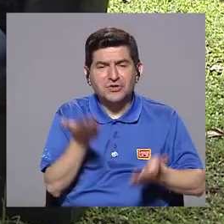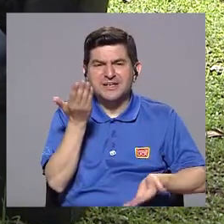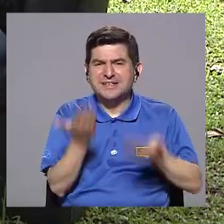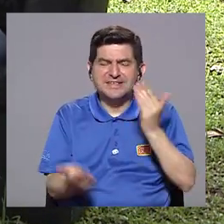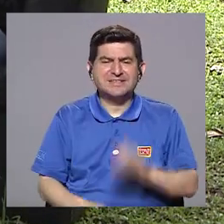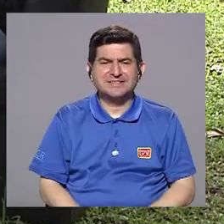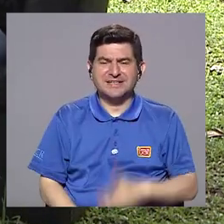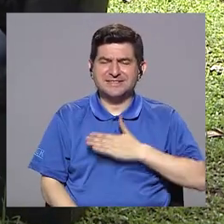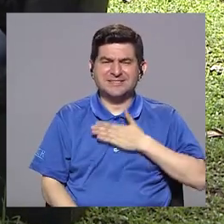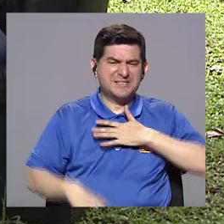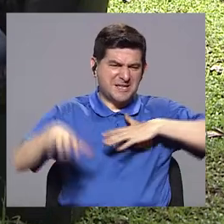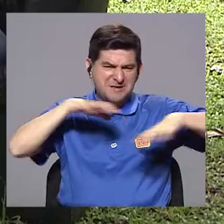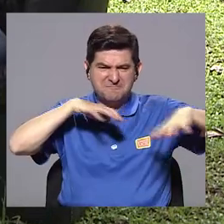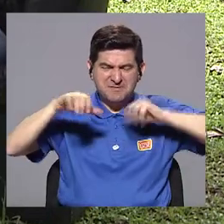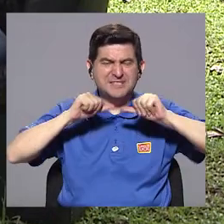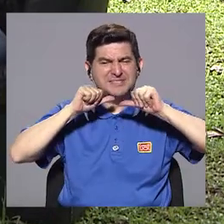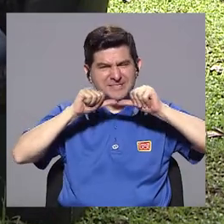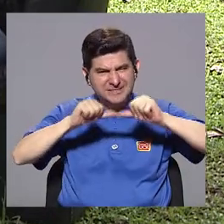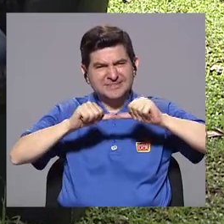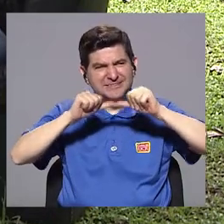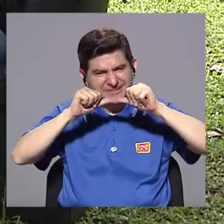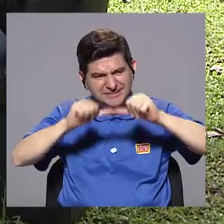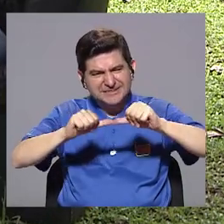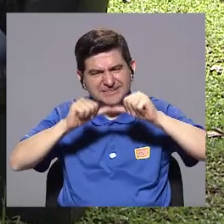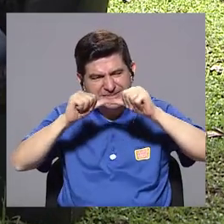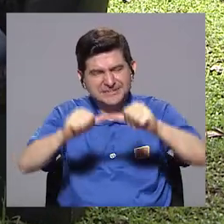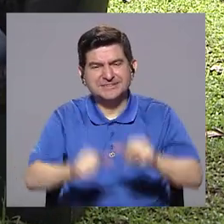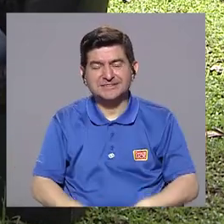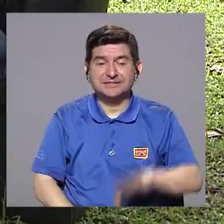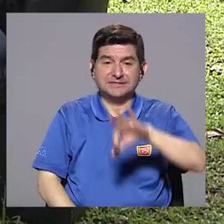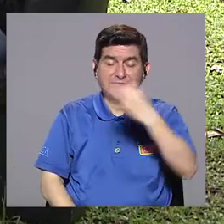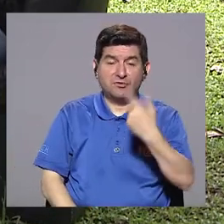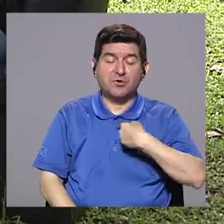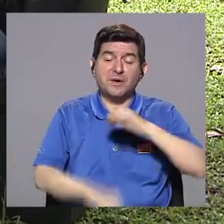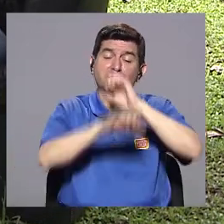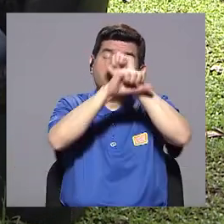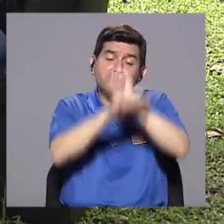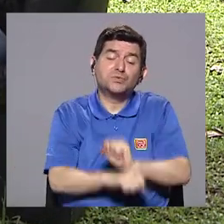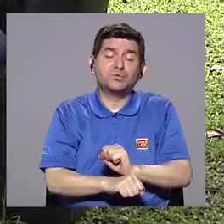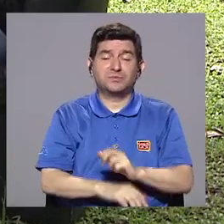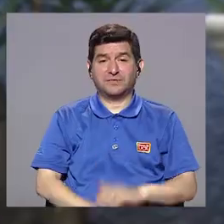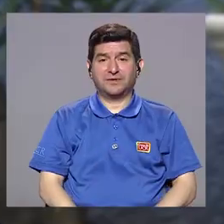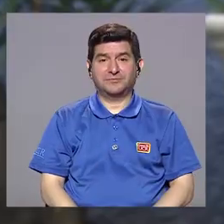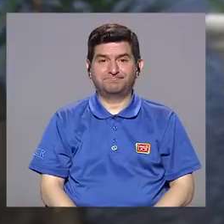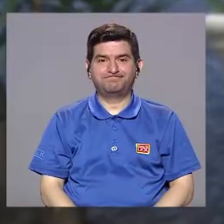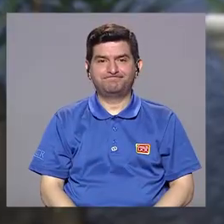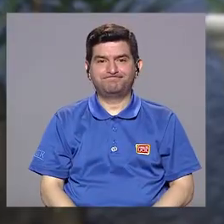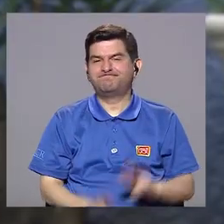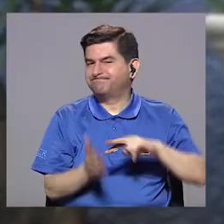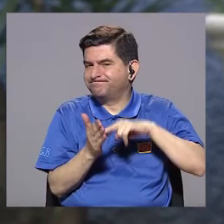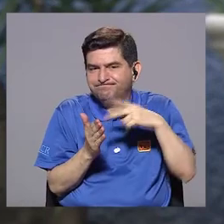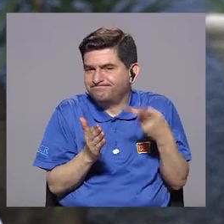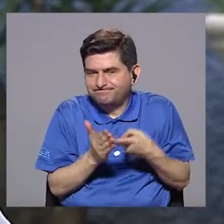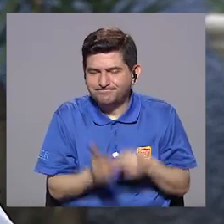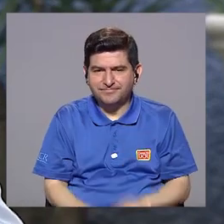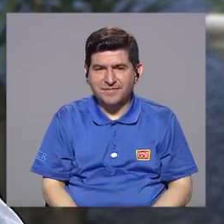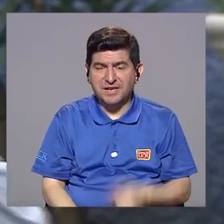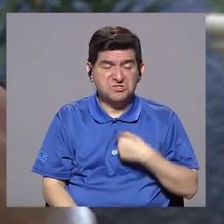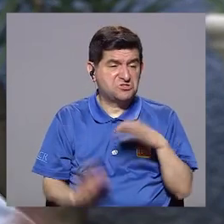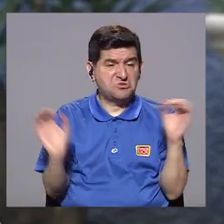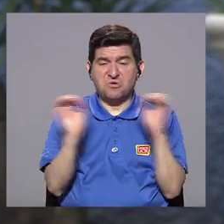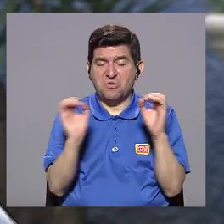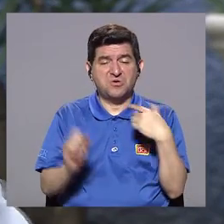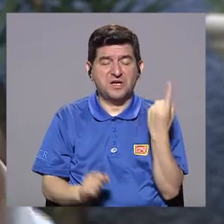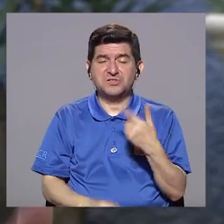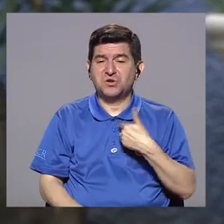probablemente muchas de mis acciones van a seguir siendo o haciéndose de la manera en que yo estoy acostumbrado. Por lo tanto, no saco